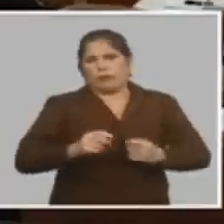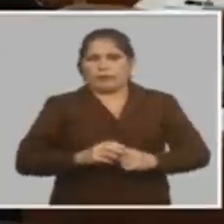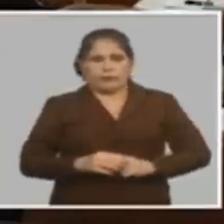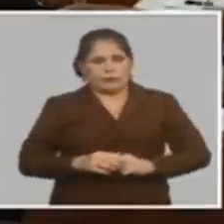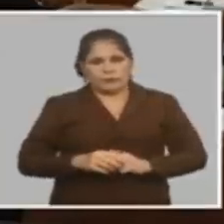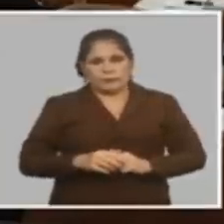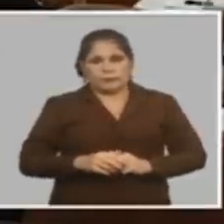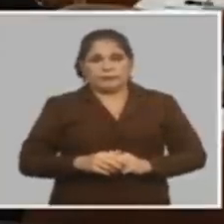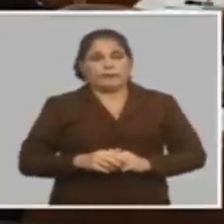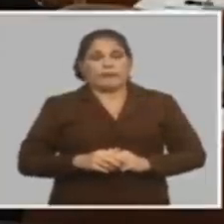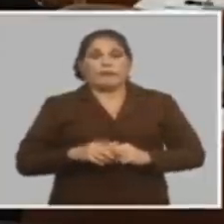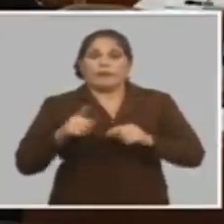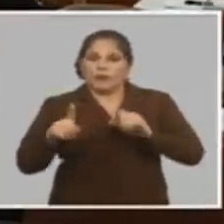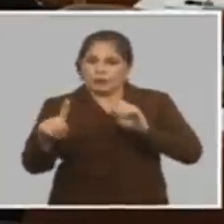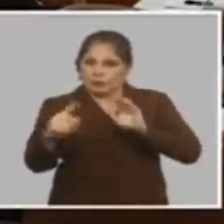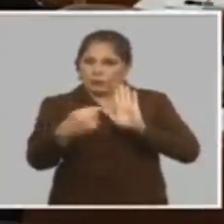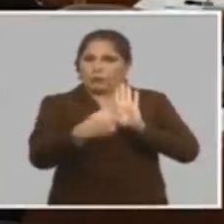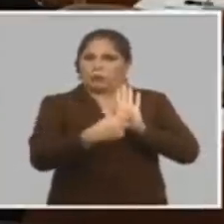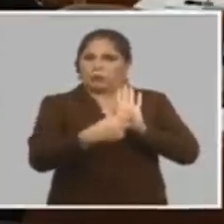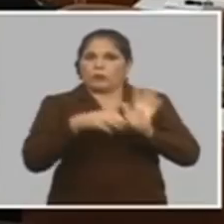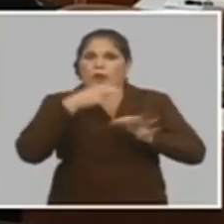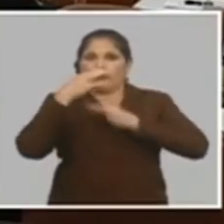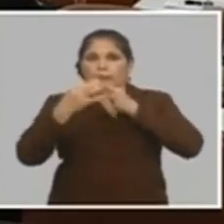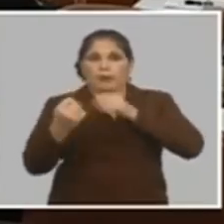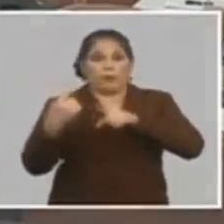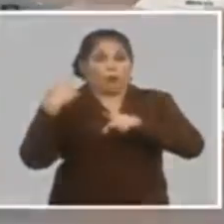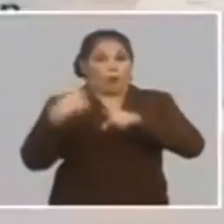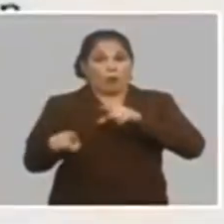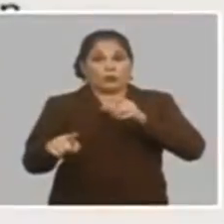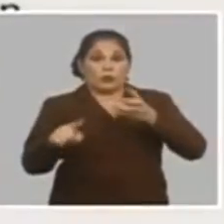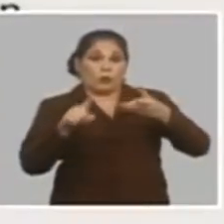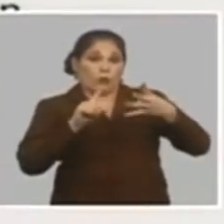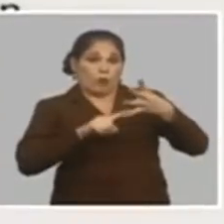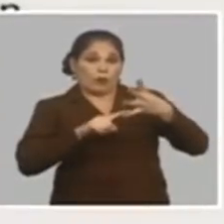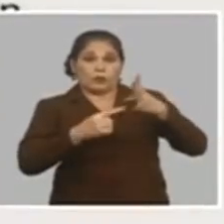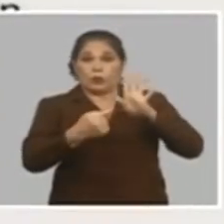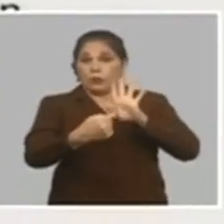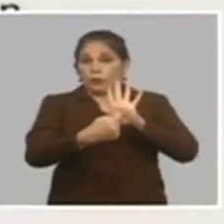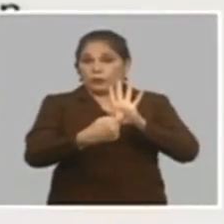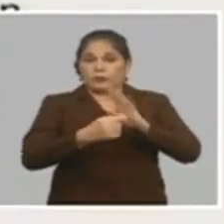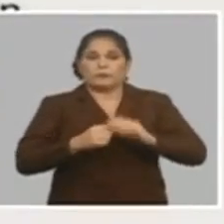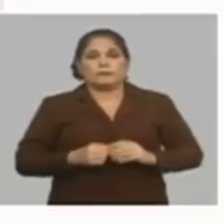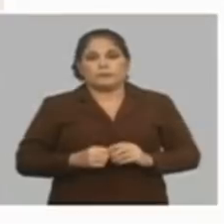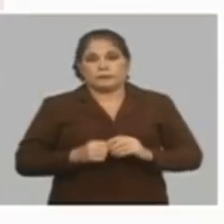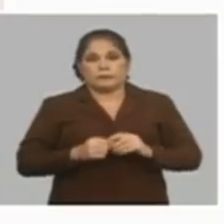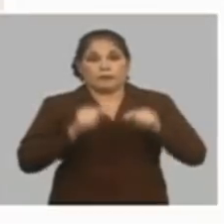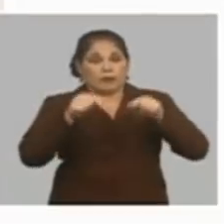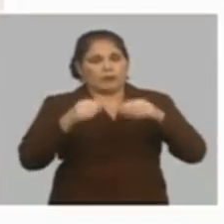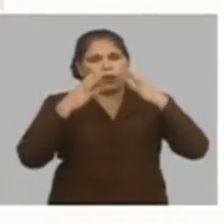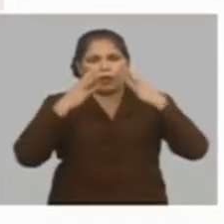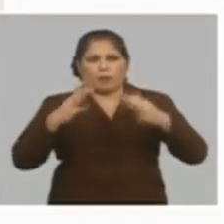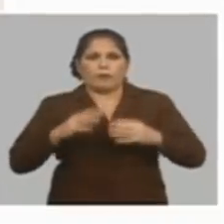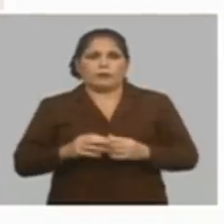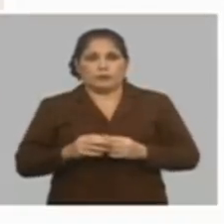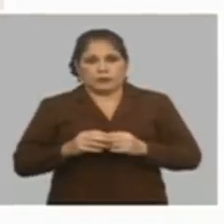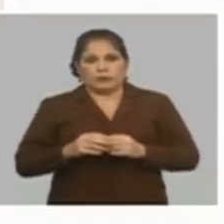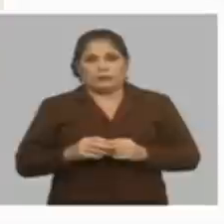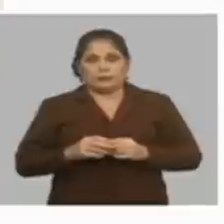bueno ese es este punto y yo creo que hay un punto cuatro que es muy importante